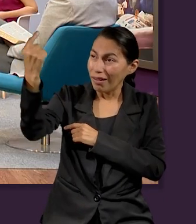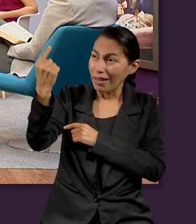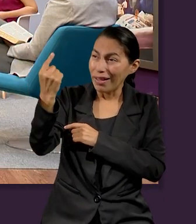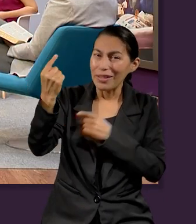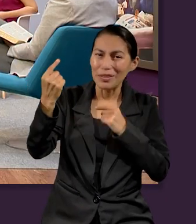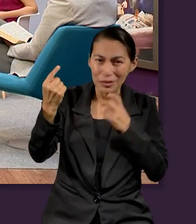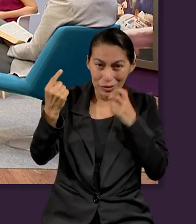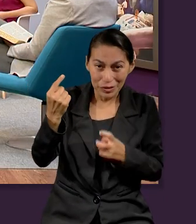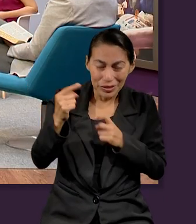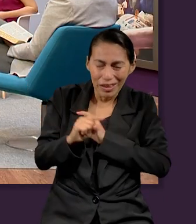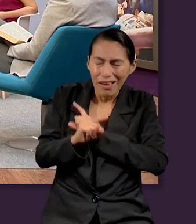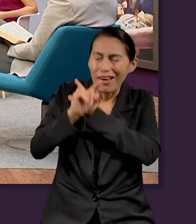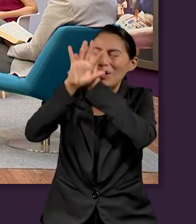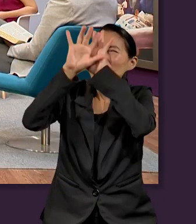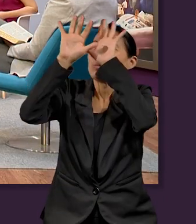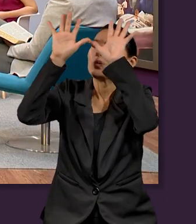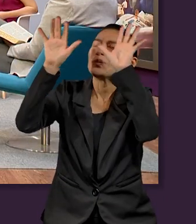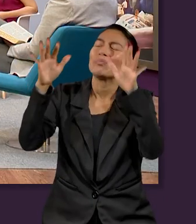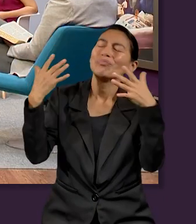Cristo venga. Ahora bien.